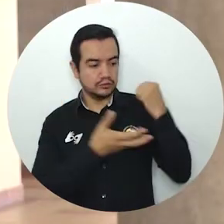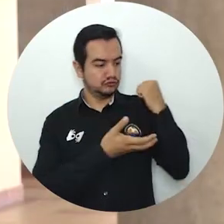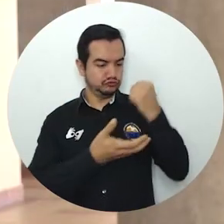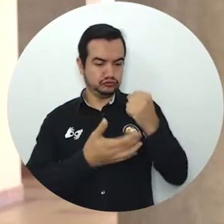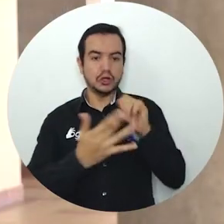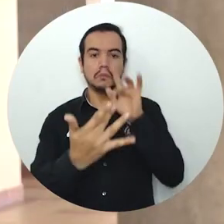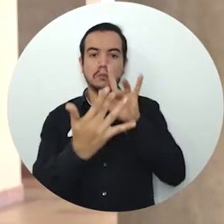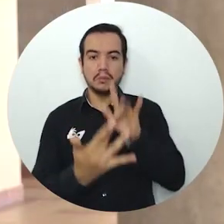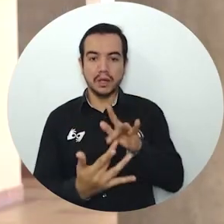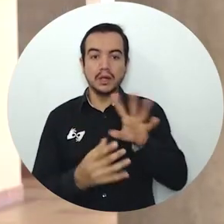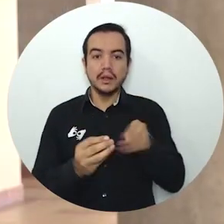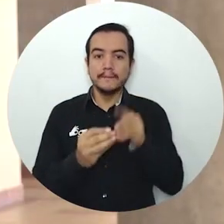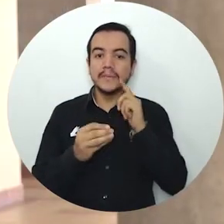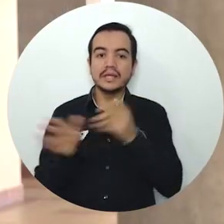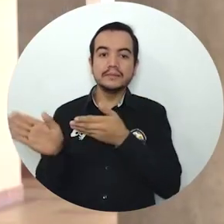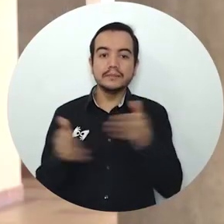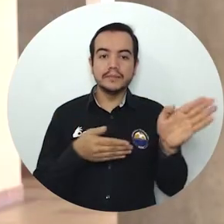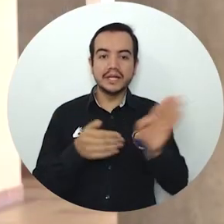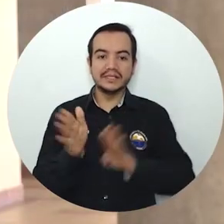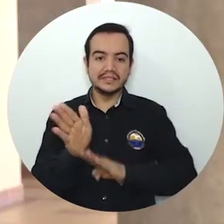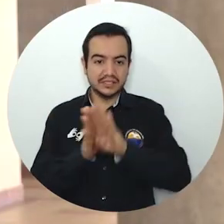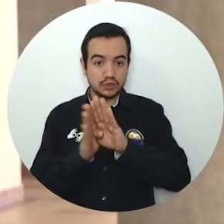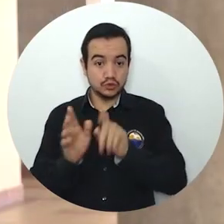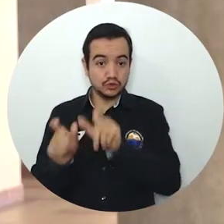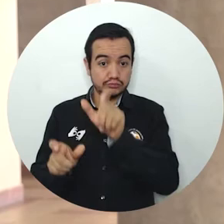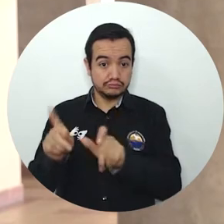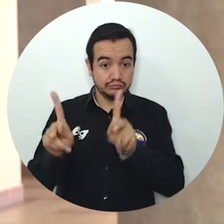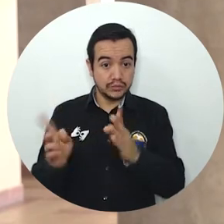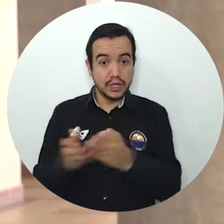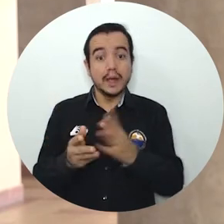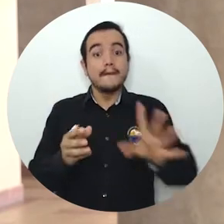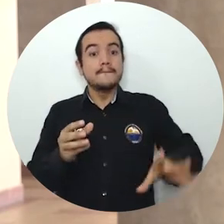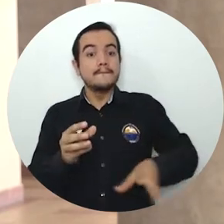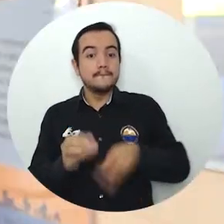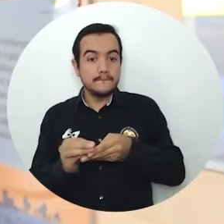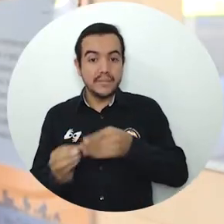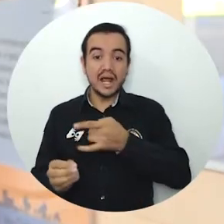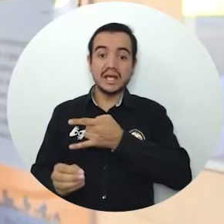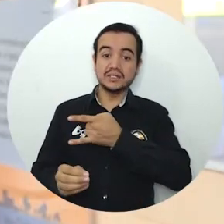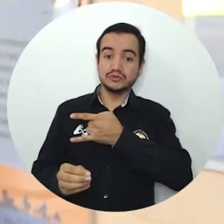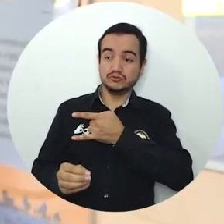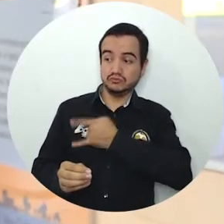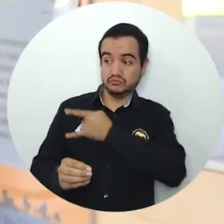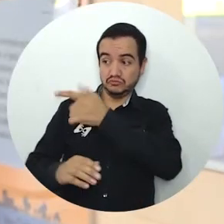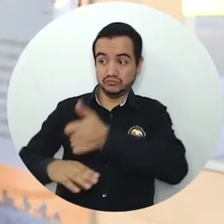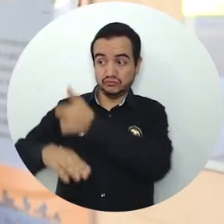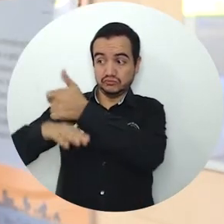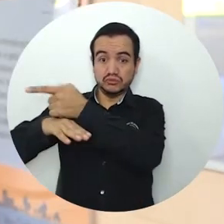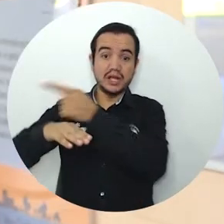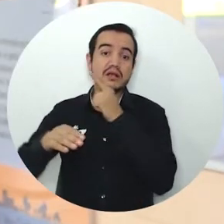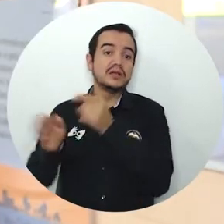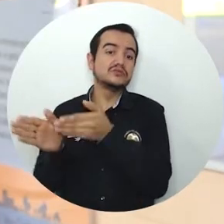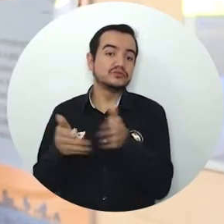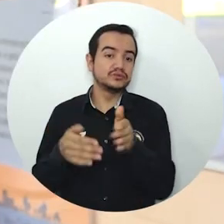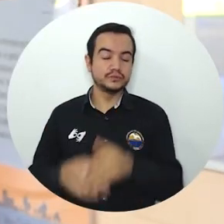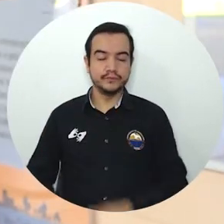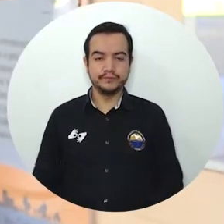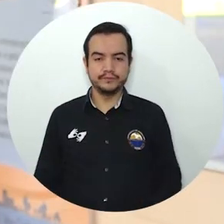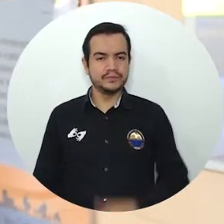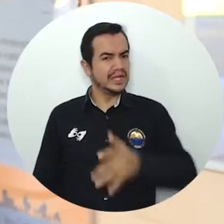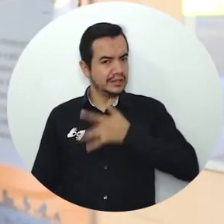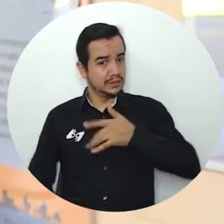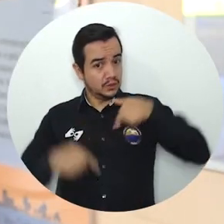cuenta el plan de desarrollo universitario y el plan de gobierno del actual rector. Yo creo que ha sido un año exitoso para la